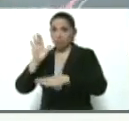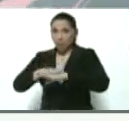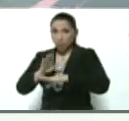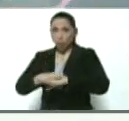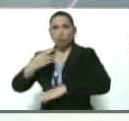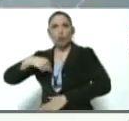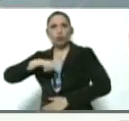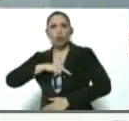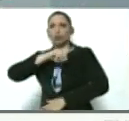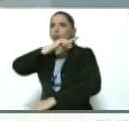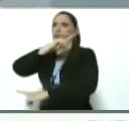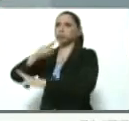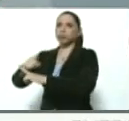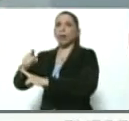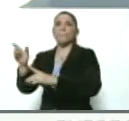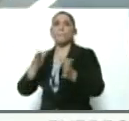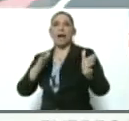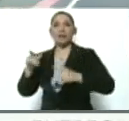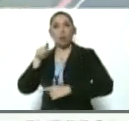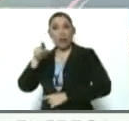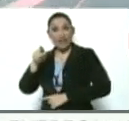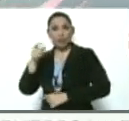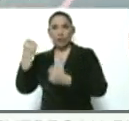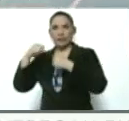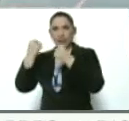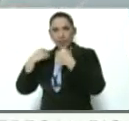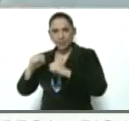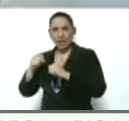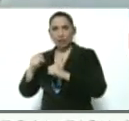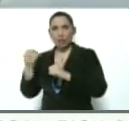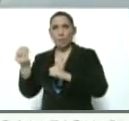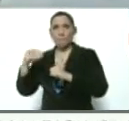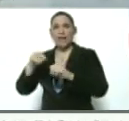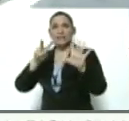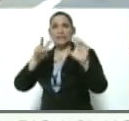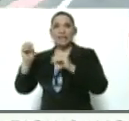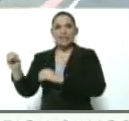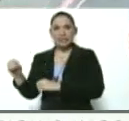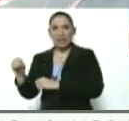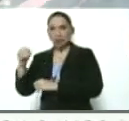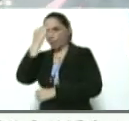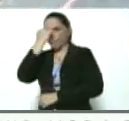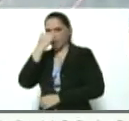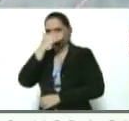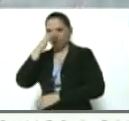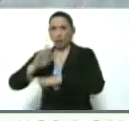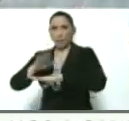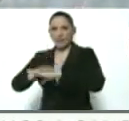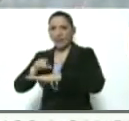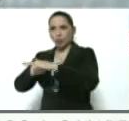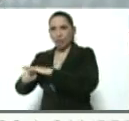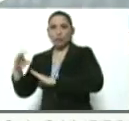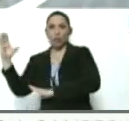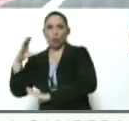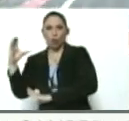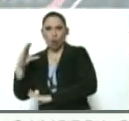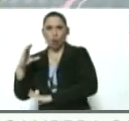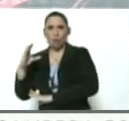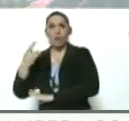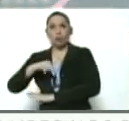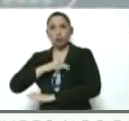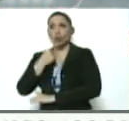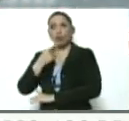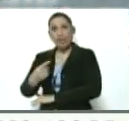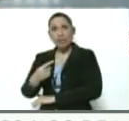Si nosotros denunciamos en marzo que esos entrenamientos de más de 300 mercenarios han estado ocurriendo en territorio colombiano, si dimos las